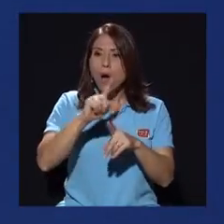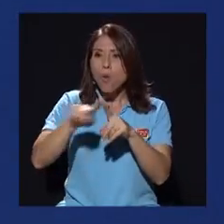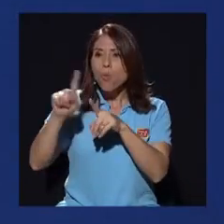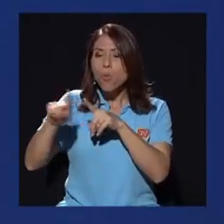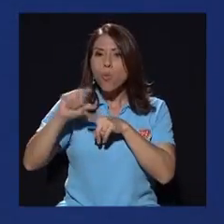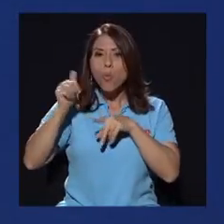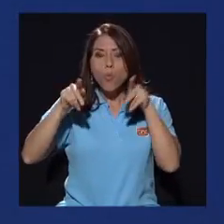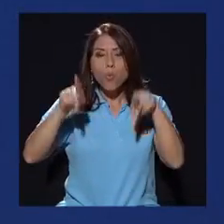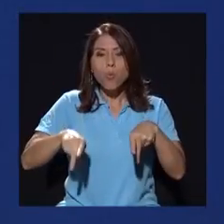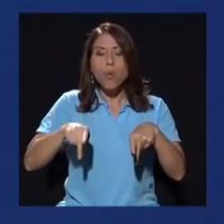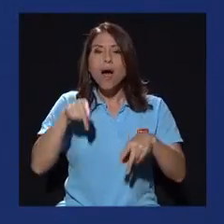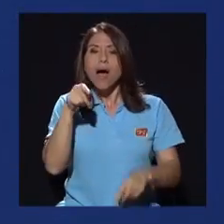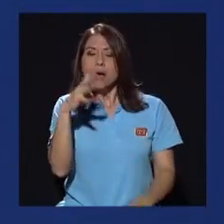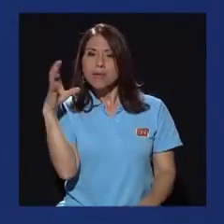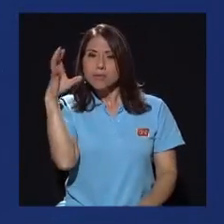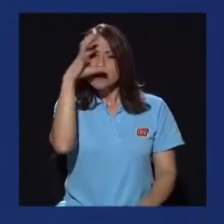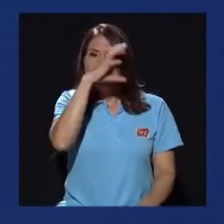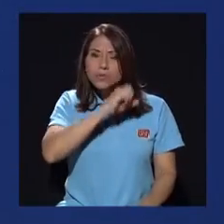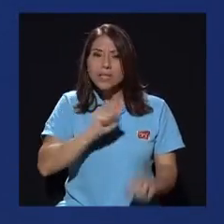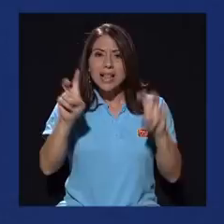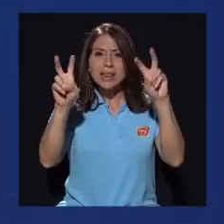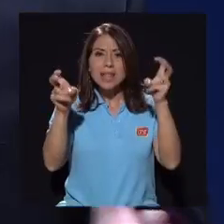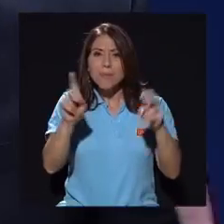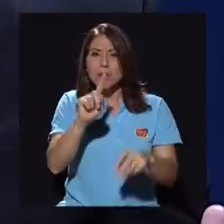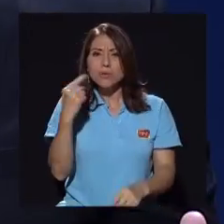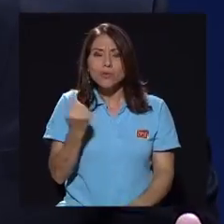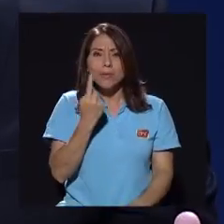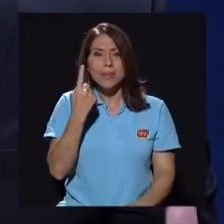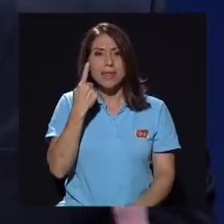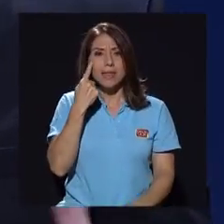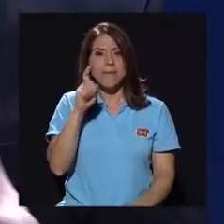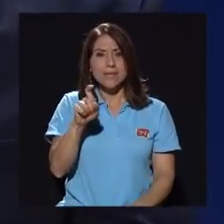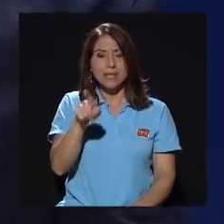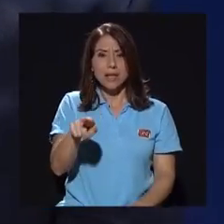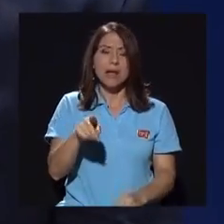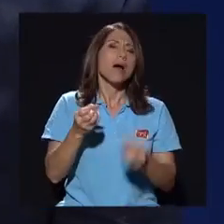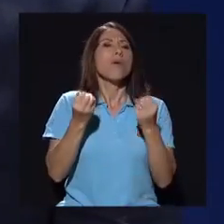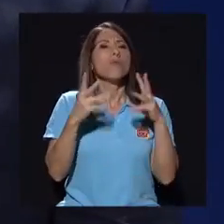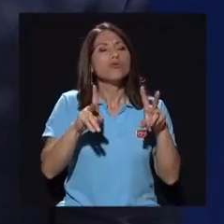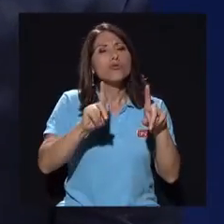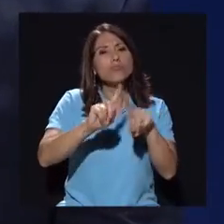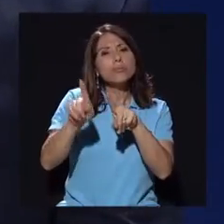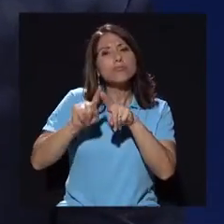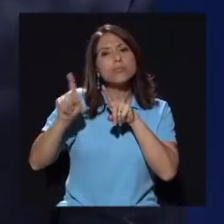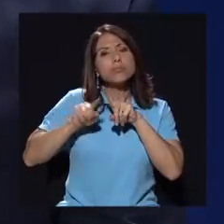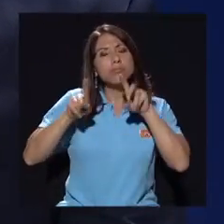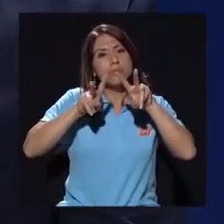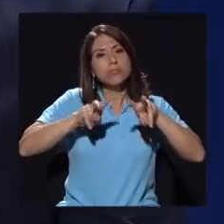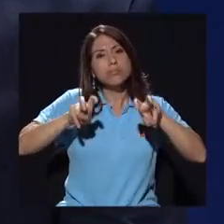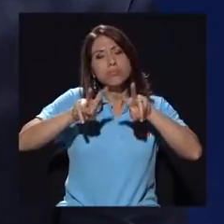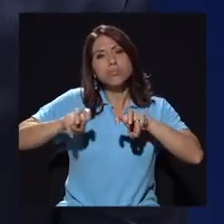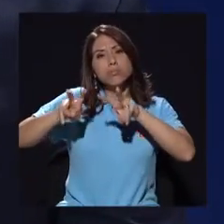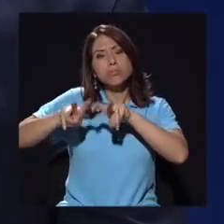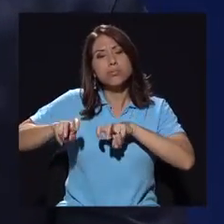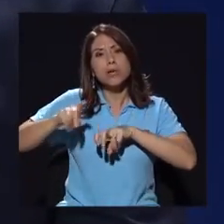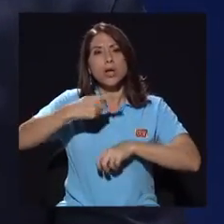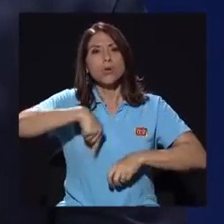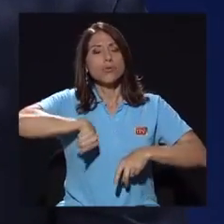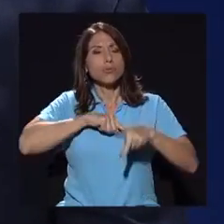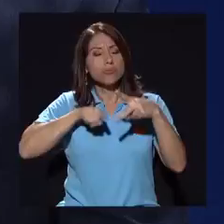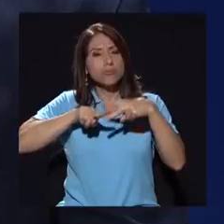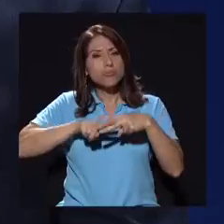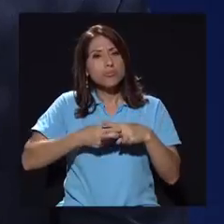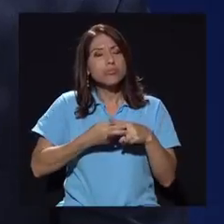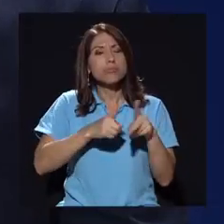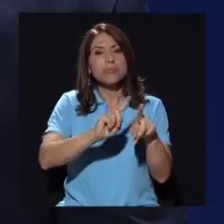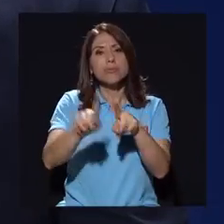cuenta de que el tema no solo tiene que ser tocado desde la fiscalía, sino que hay mucho análisis que hacer y es ahí donde comenzamos una serie